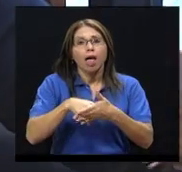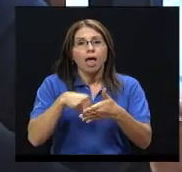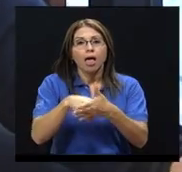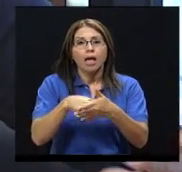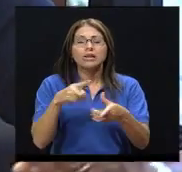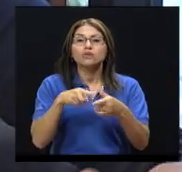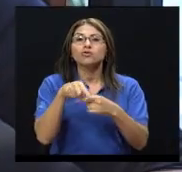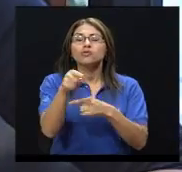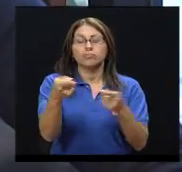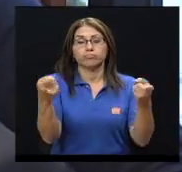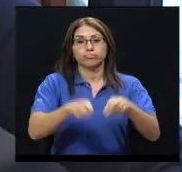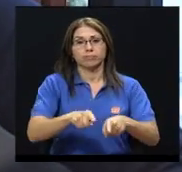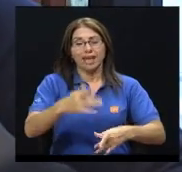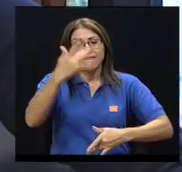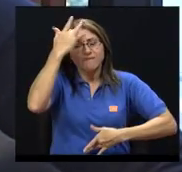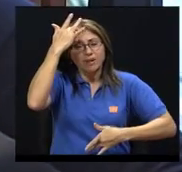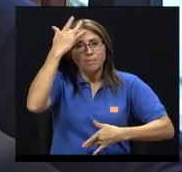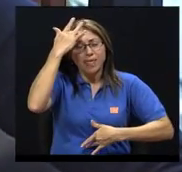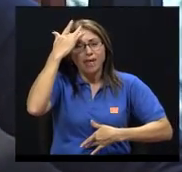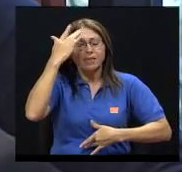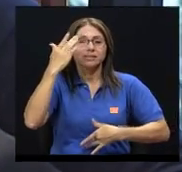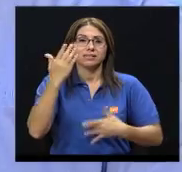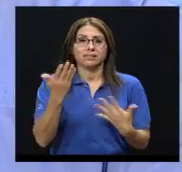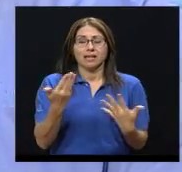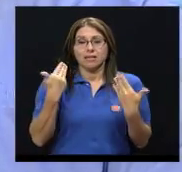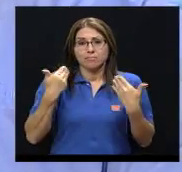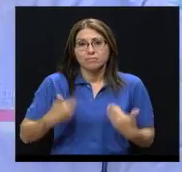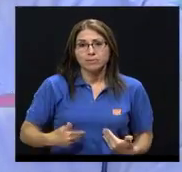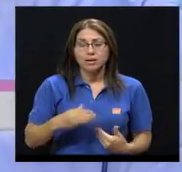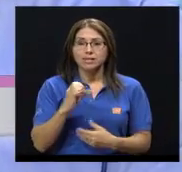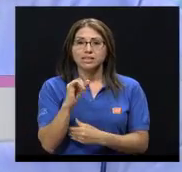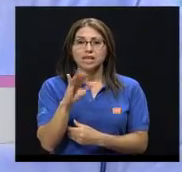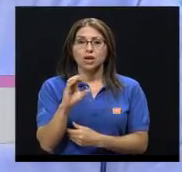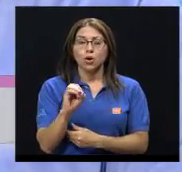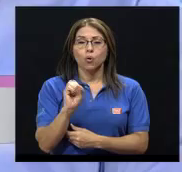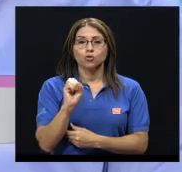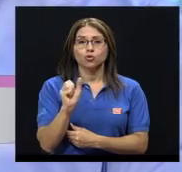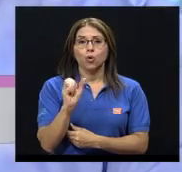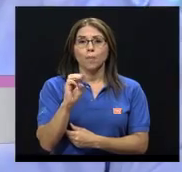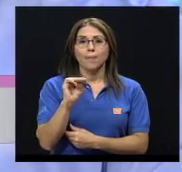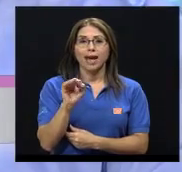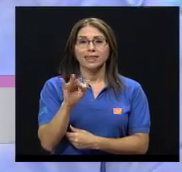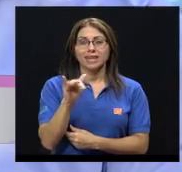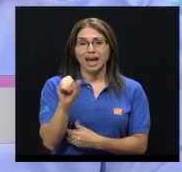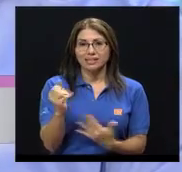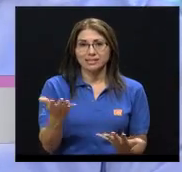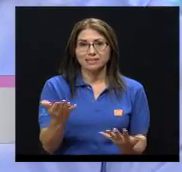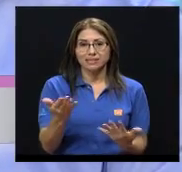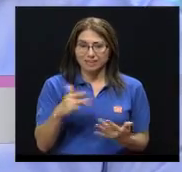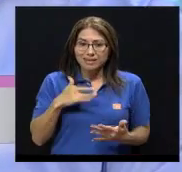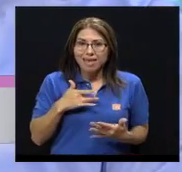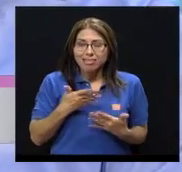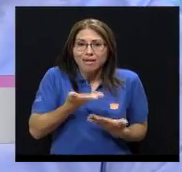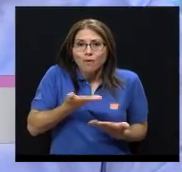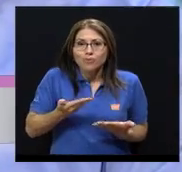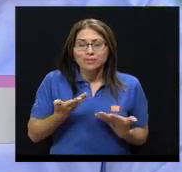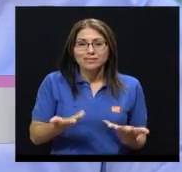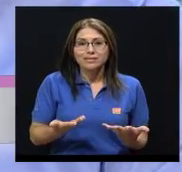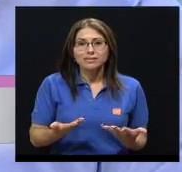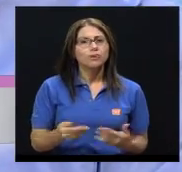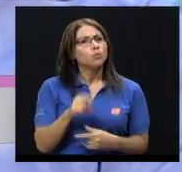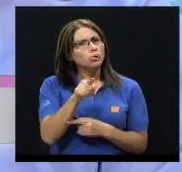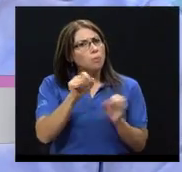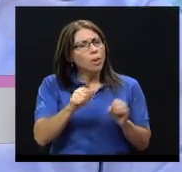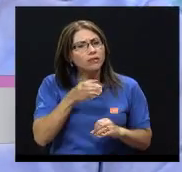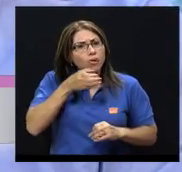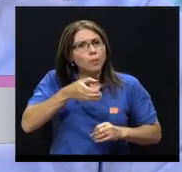teniendo enfermedades psicosomáticas, ¿verdad? ¿Qué cosas podría usted, básicas, recomendar o